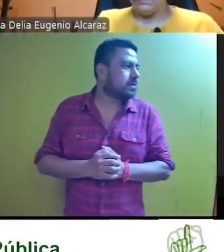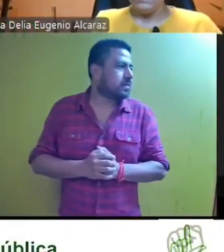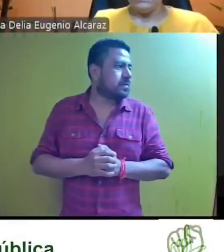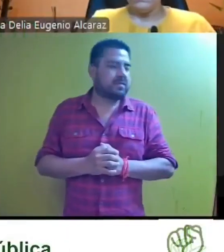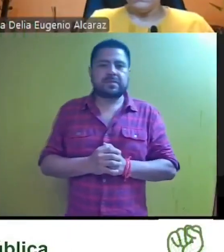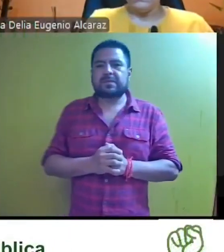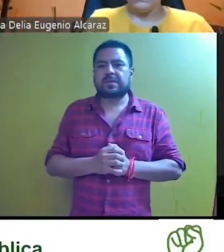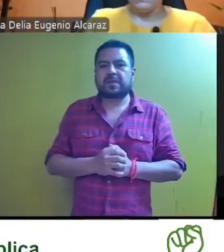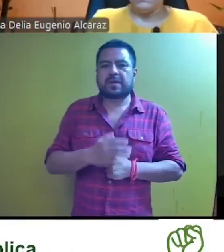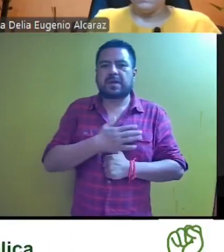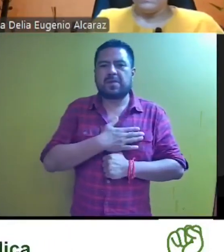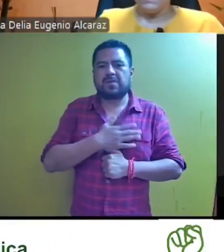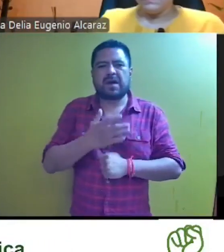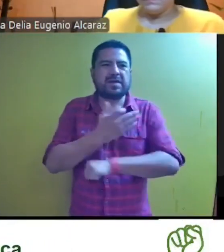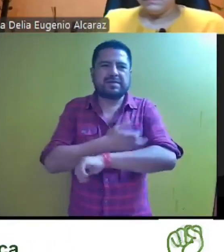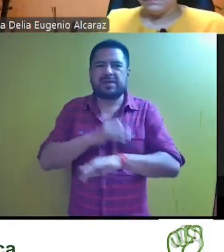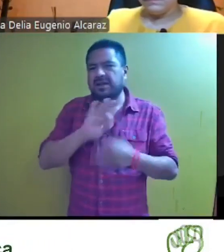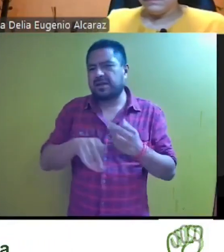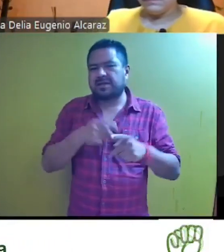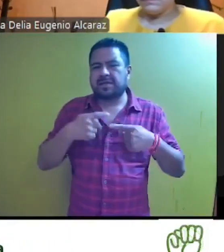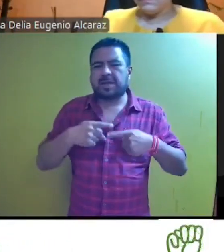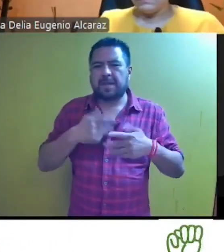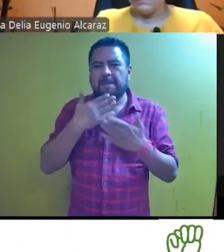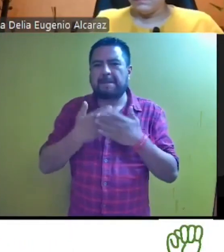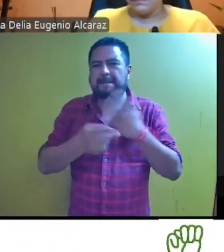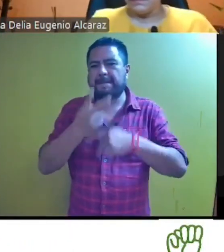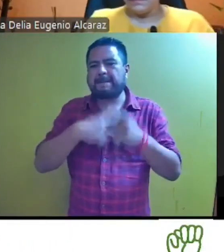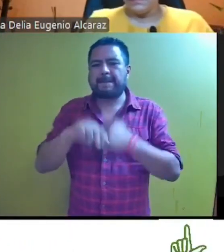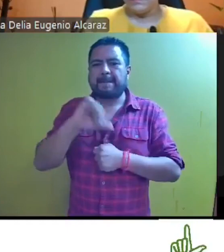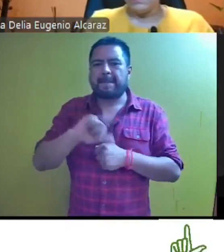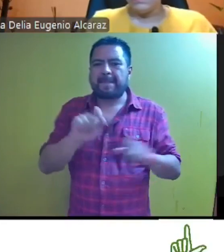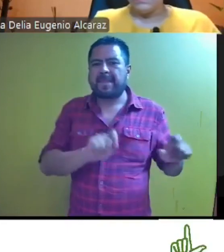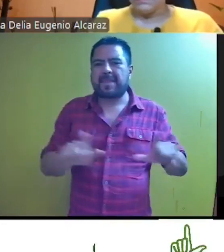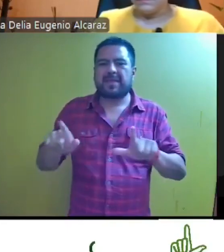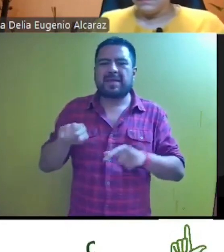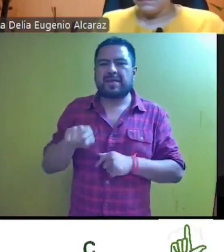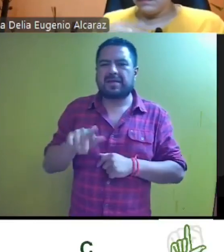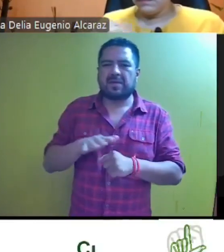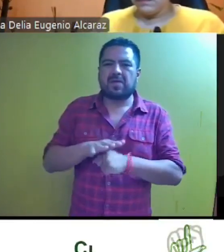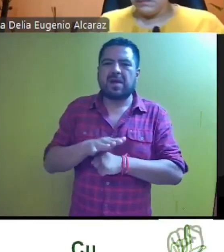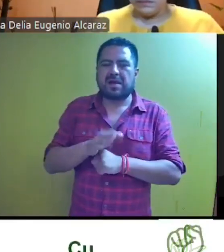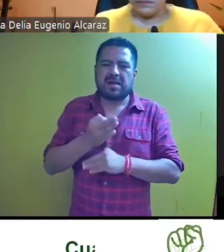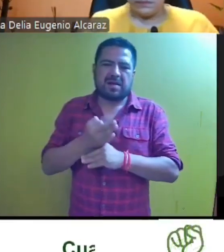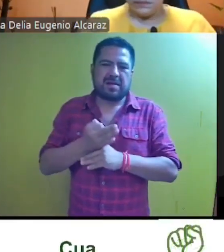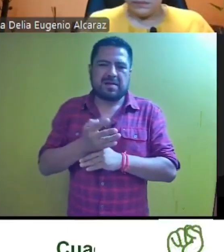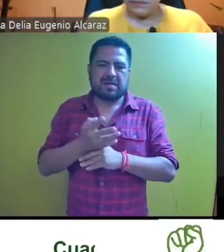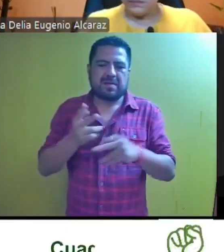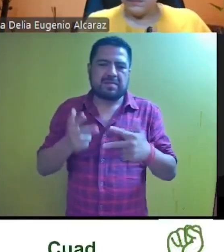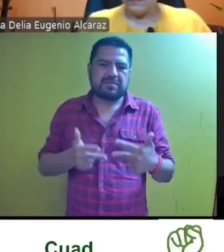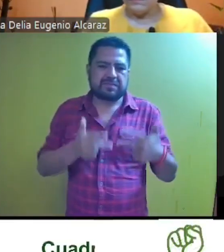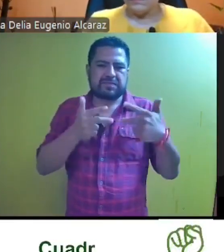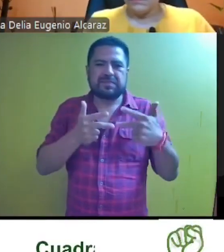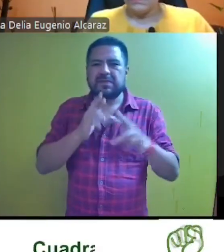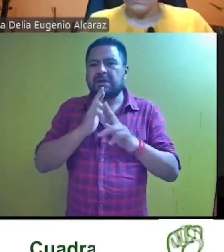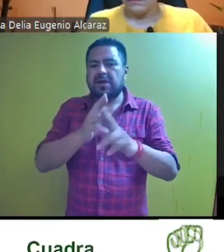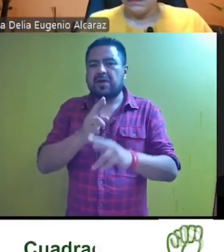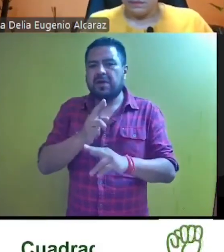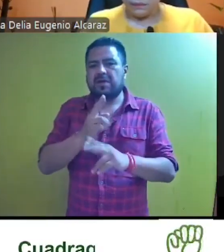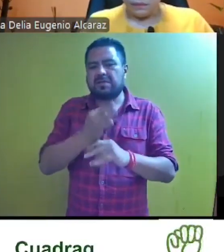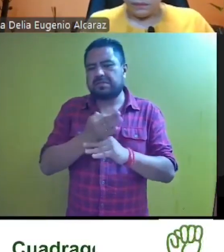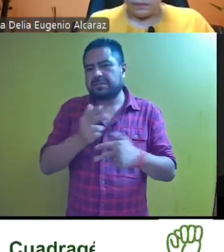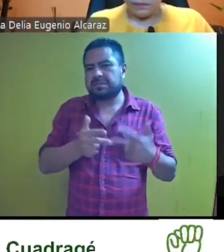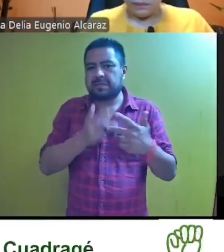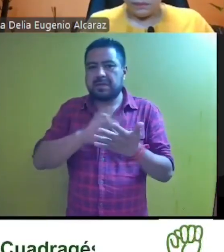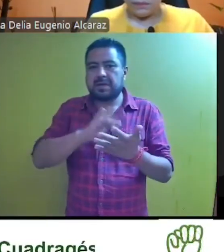Buenas tardes a todas y a todos. Bienvenidos a esta sesión de resolución no presencial.